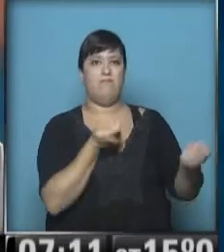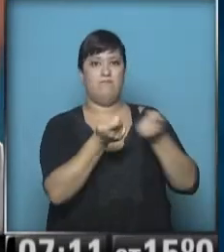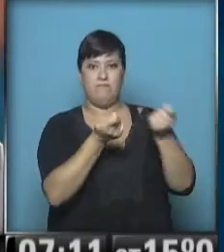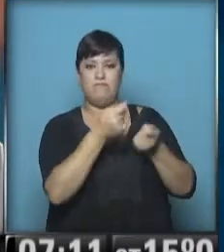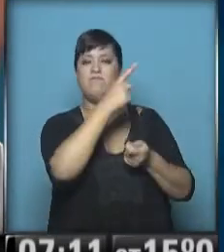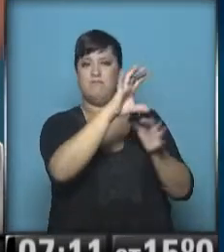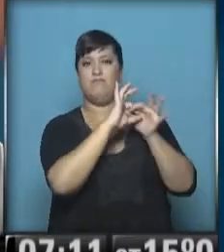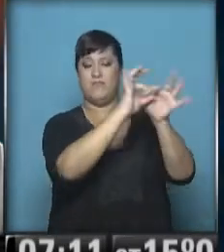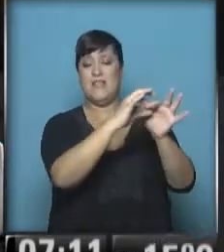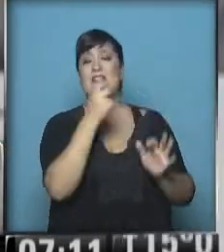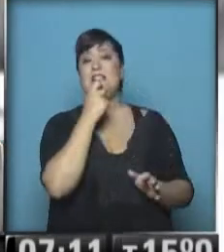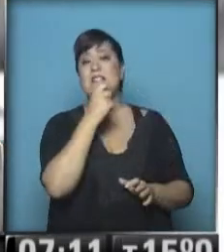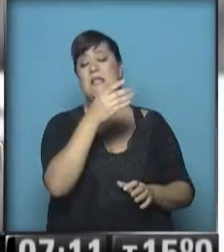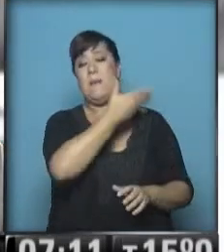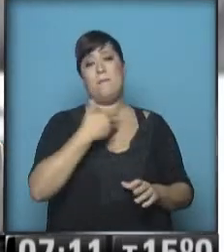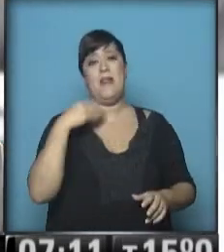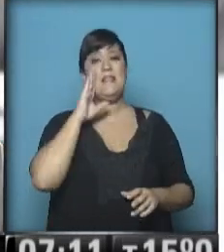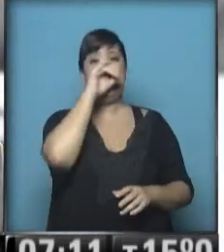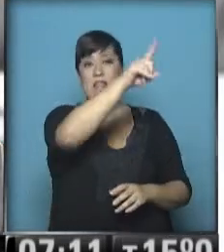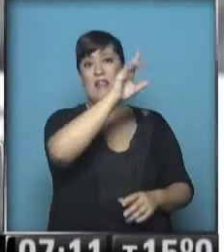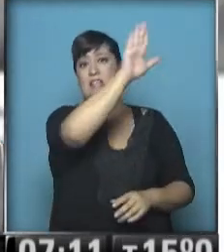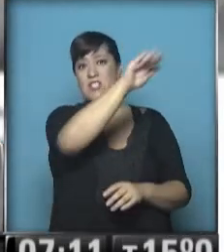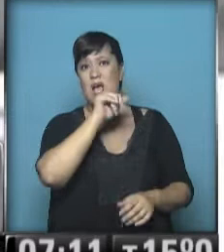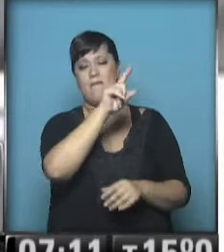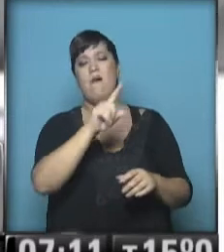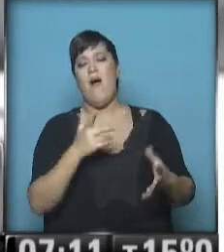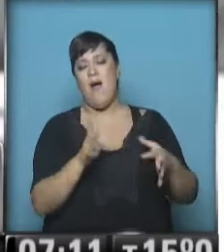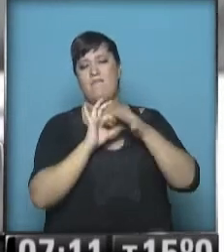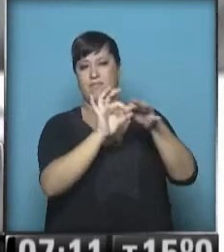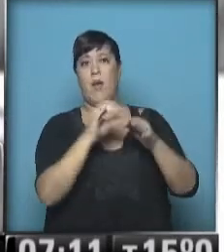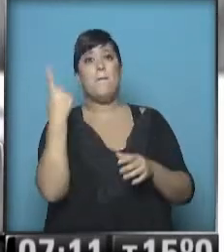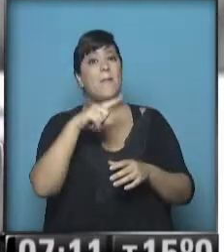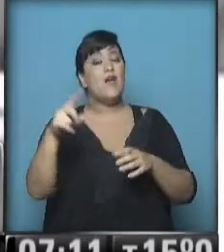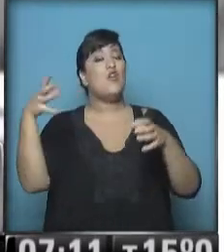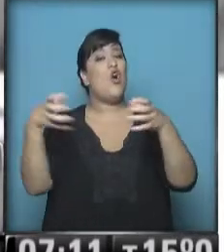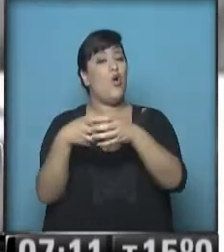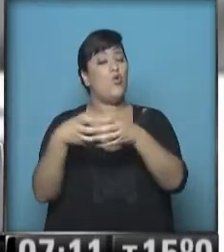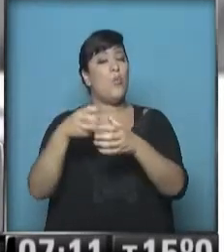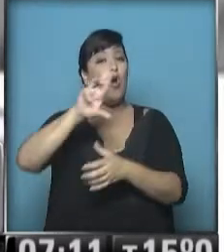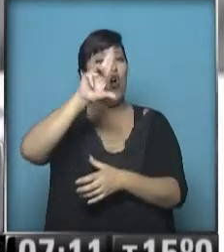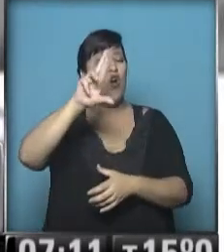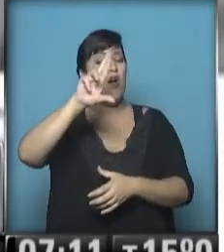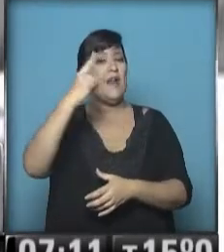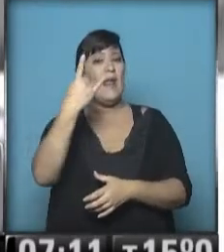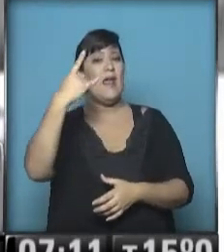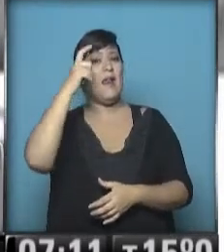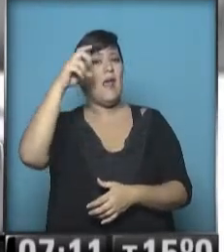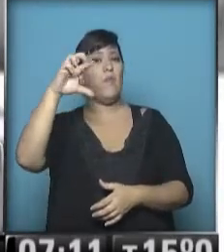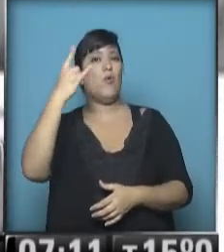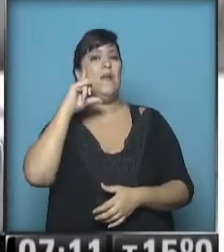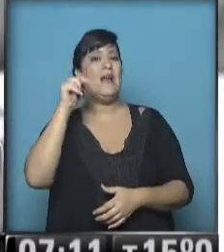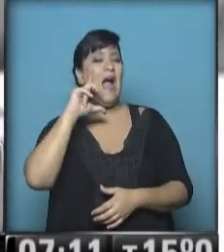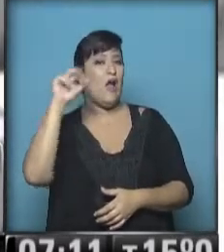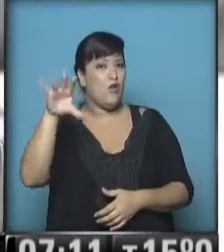nombrado por el presidente seguramente tiene una política cercana, pero los republicanos dicen, ojo, porque Argentina es igual a alguno de esos